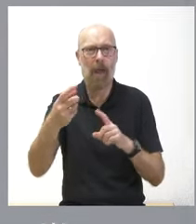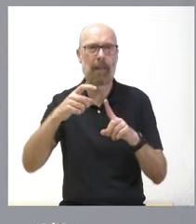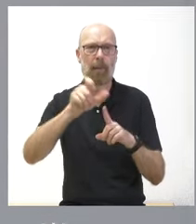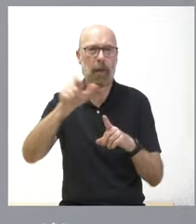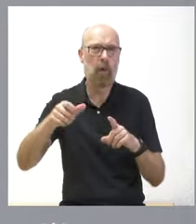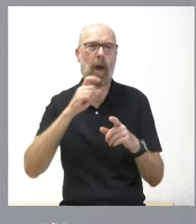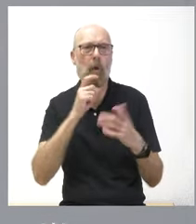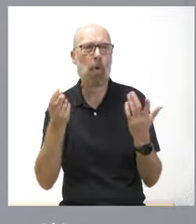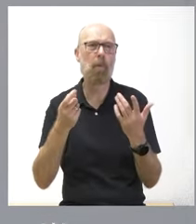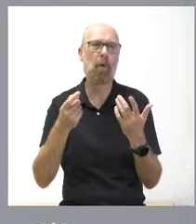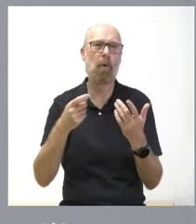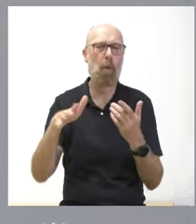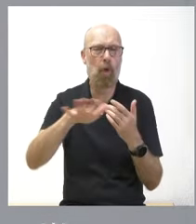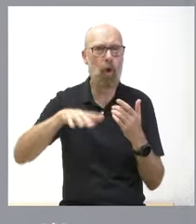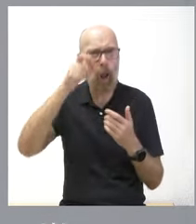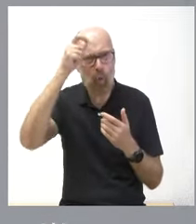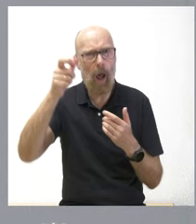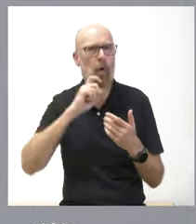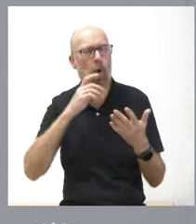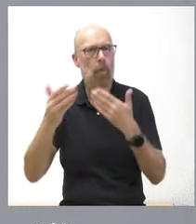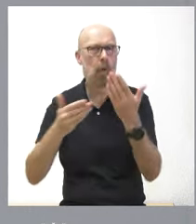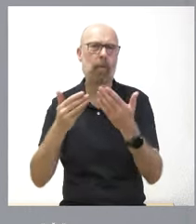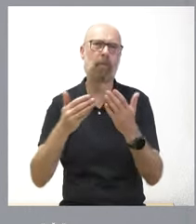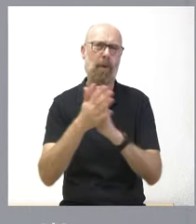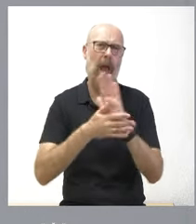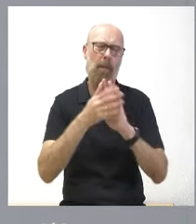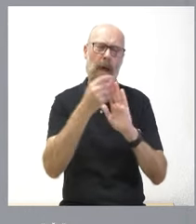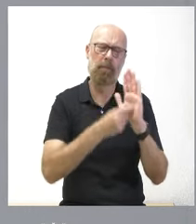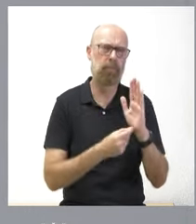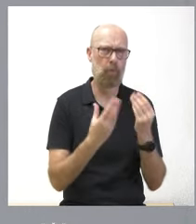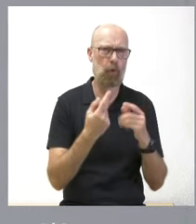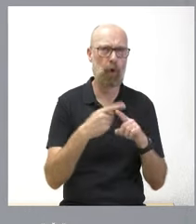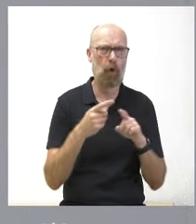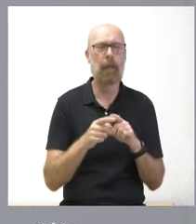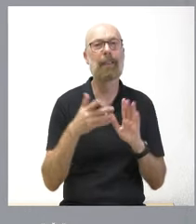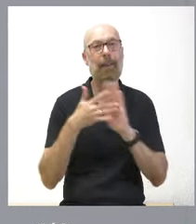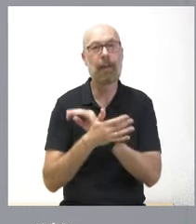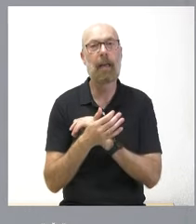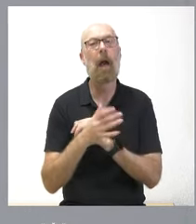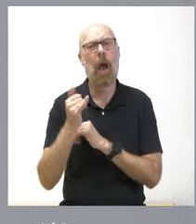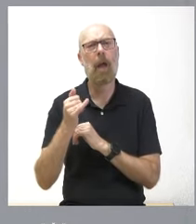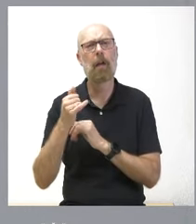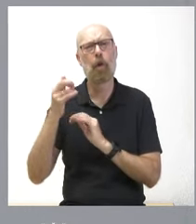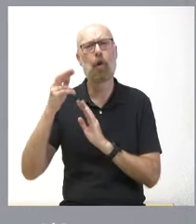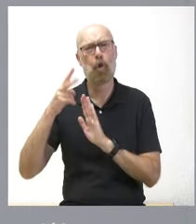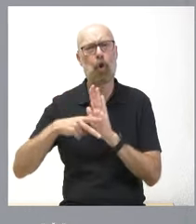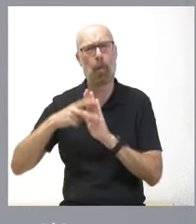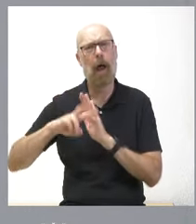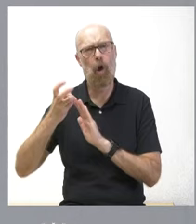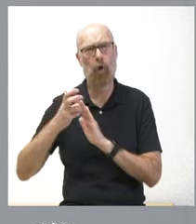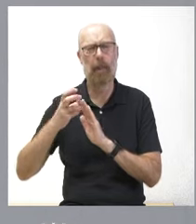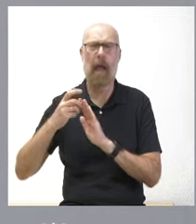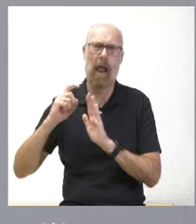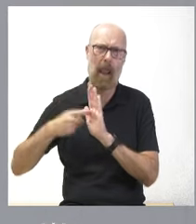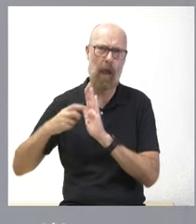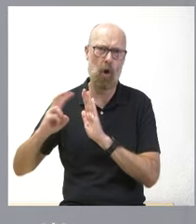es básico para nosotros esto no quita para que tengamos hoy bastantes normas con rango de ley que sí que actúan sobre esta materia y sí que tenemos muchas medidas